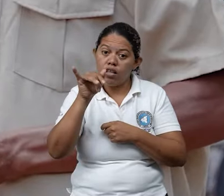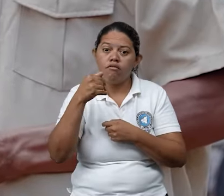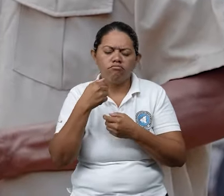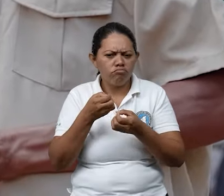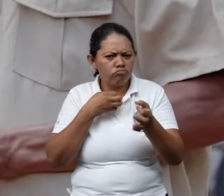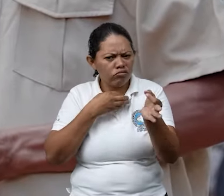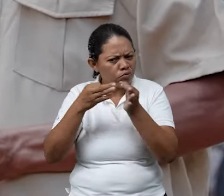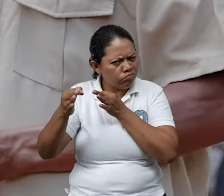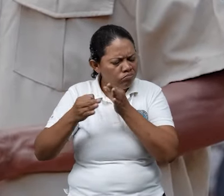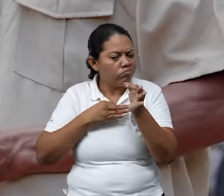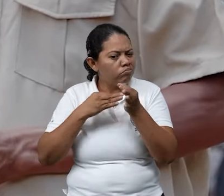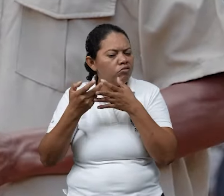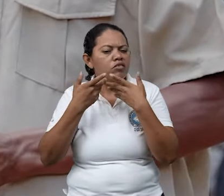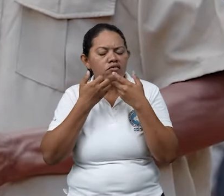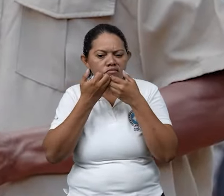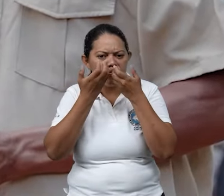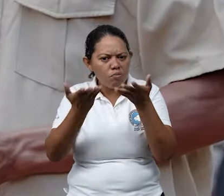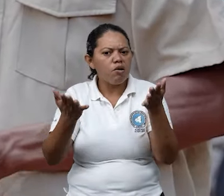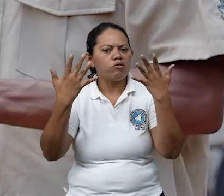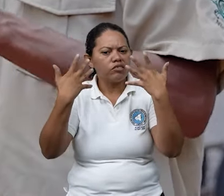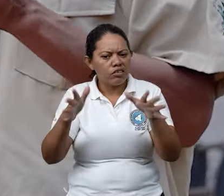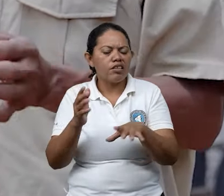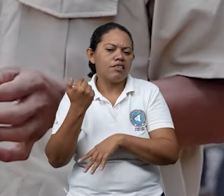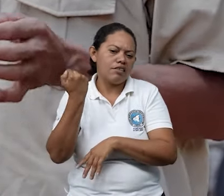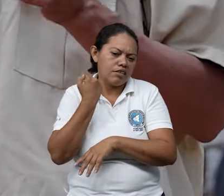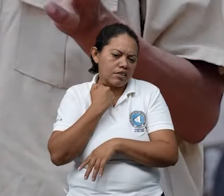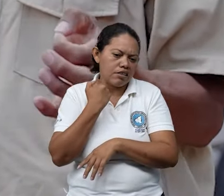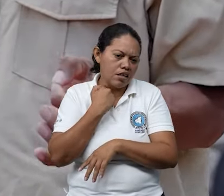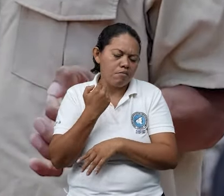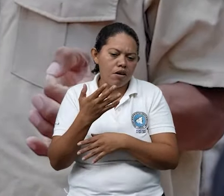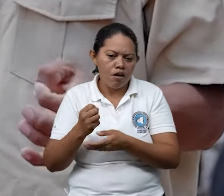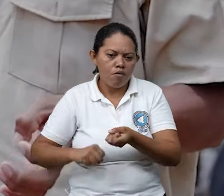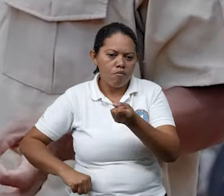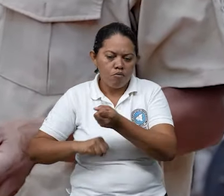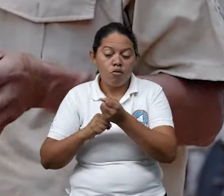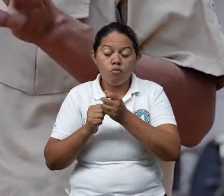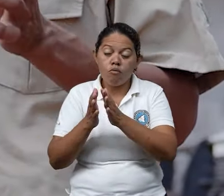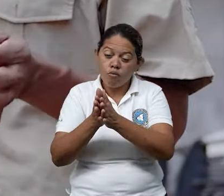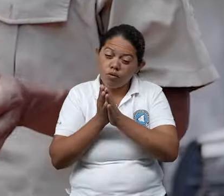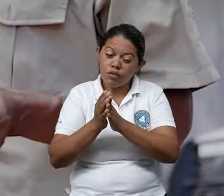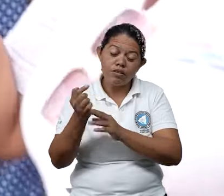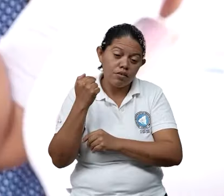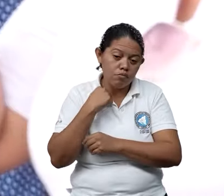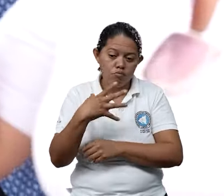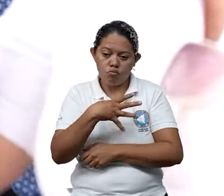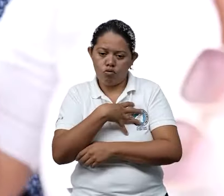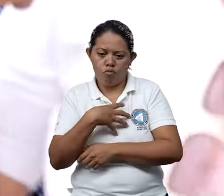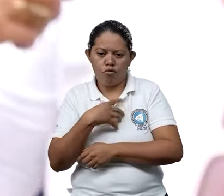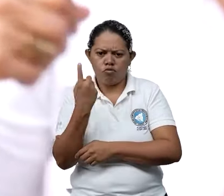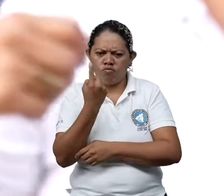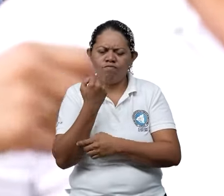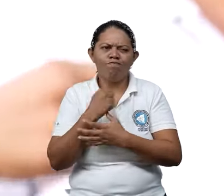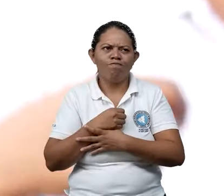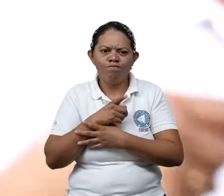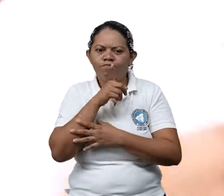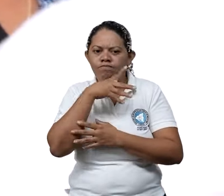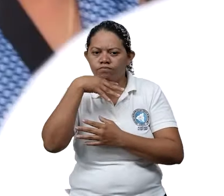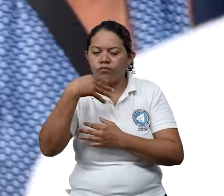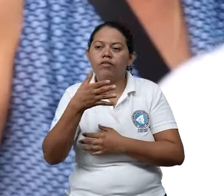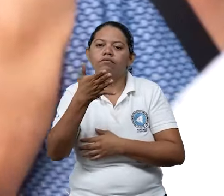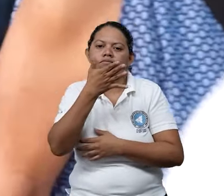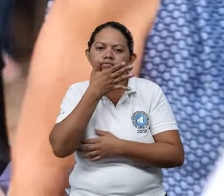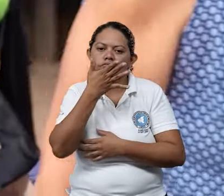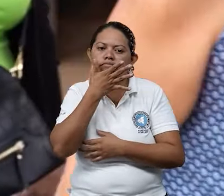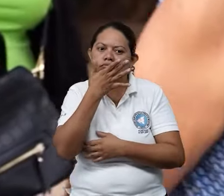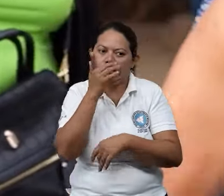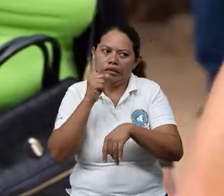y nos han dicho que siempre el ánimo está a la evacuación por sí misma, porque difícil